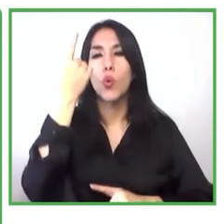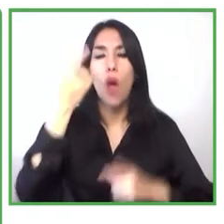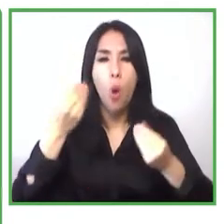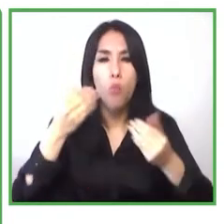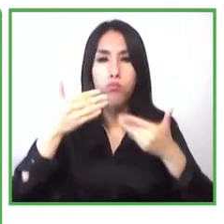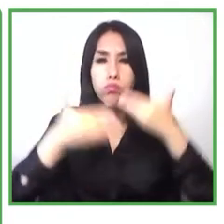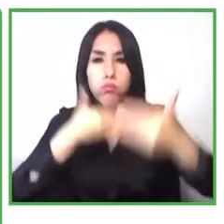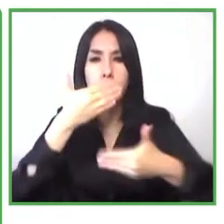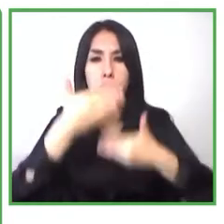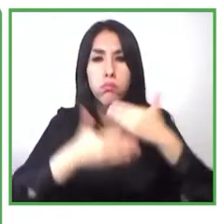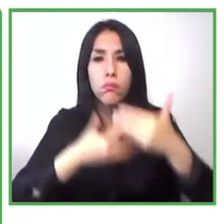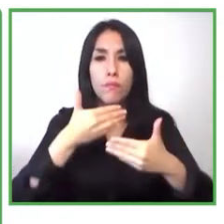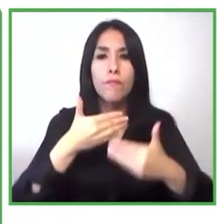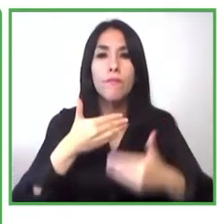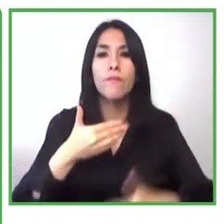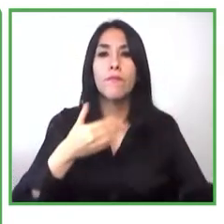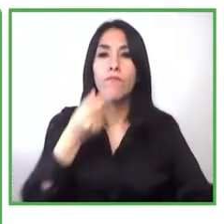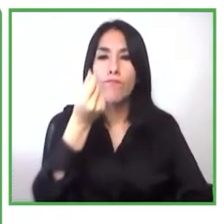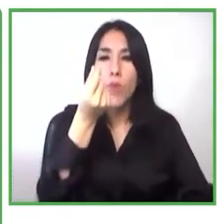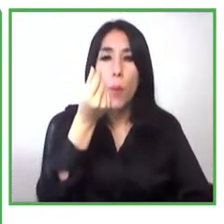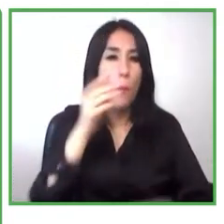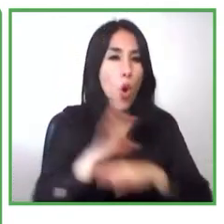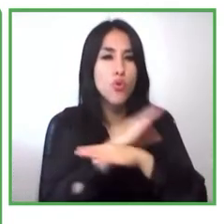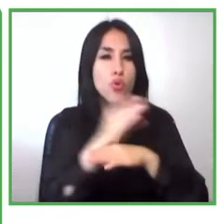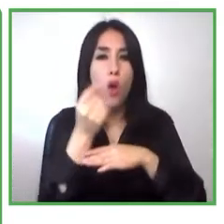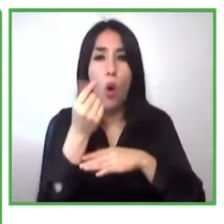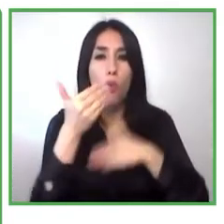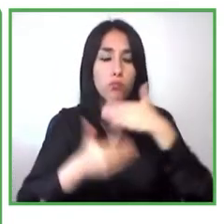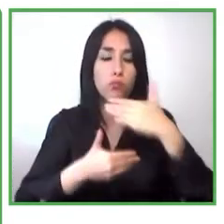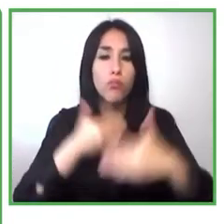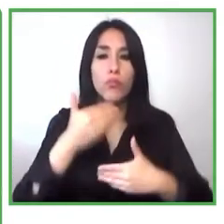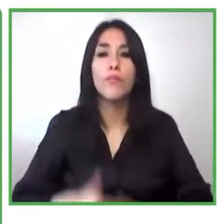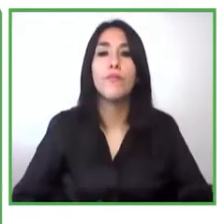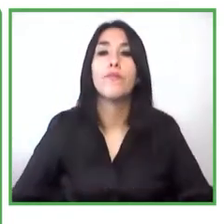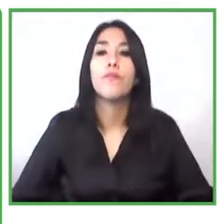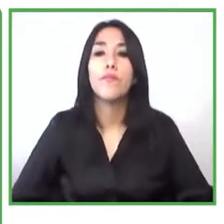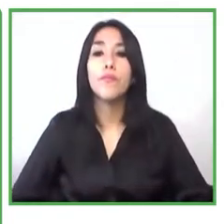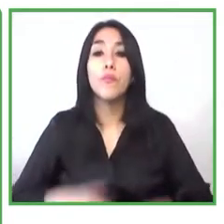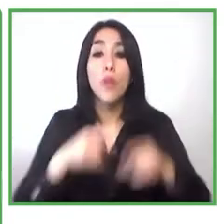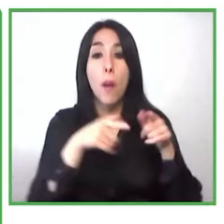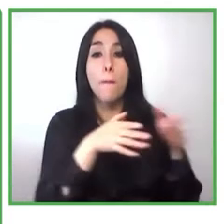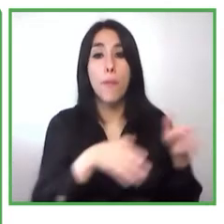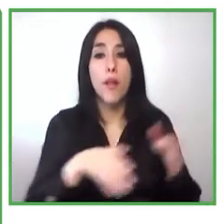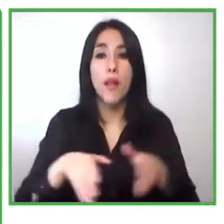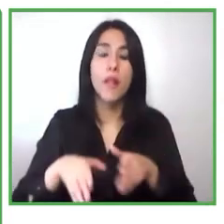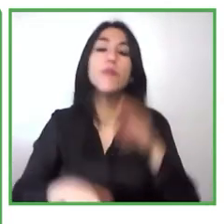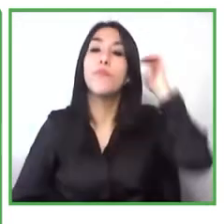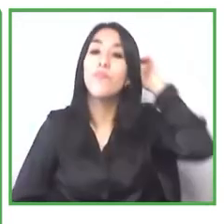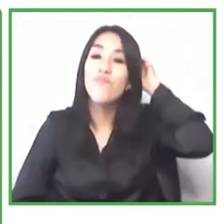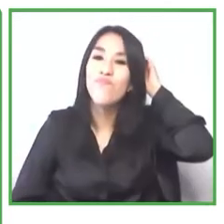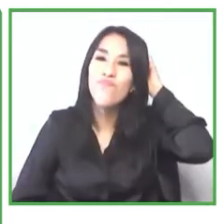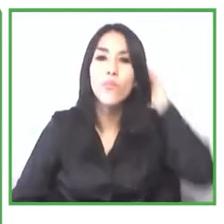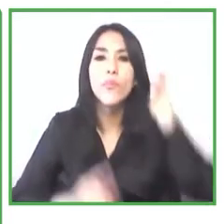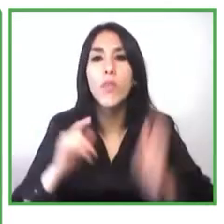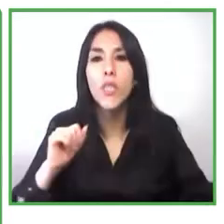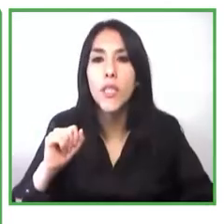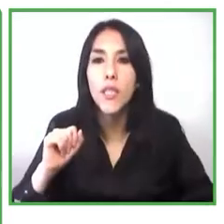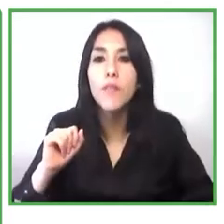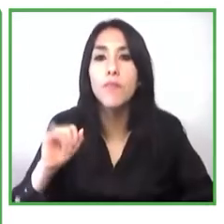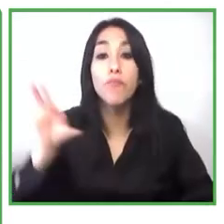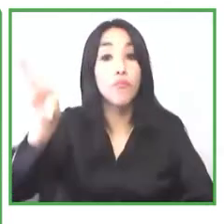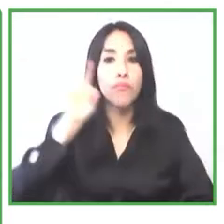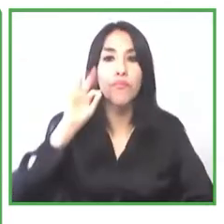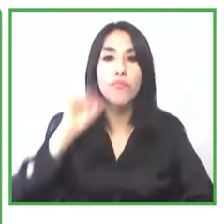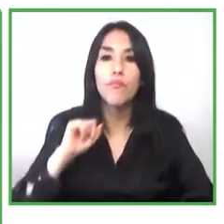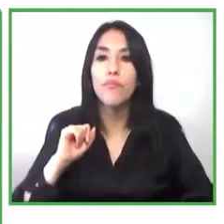logísticos de cada uno de estos emprendimientos para posteriormente entrar a la fase de fortalecimiento que